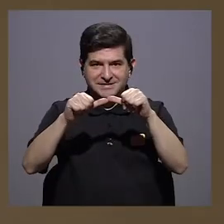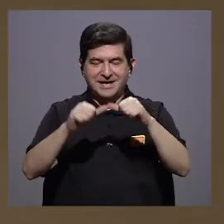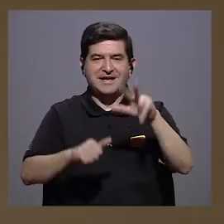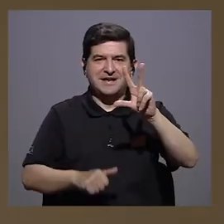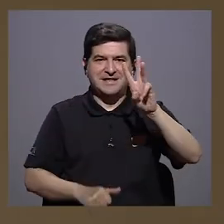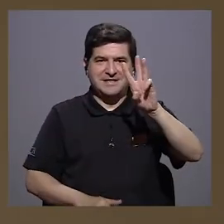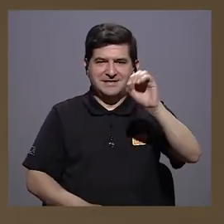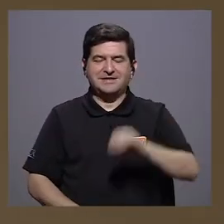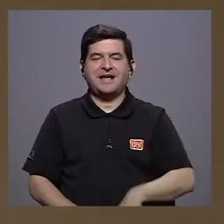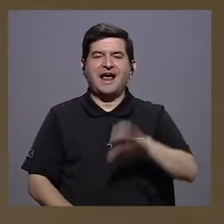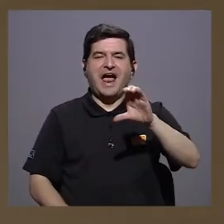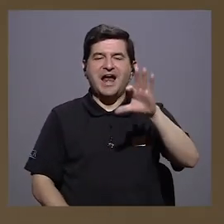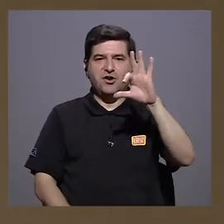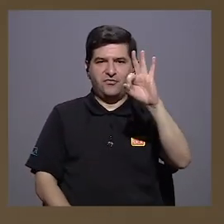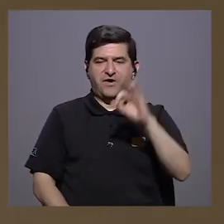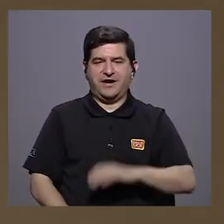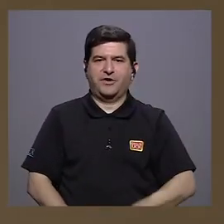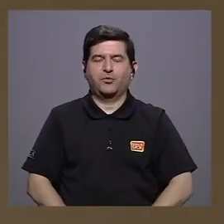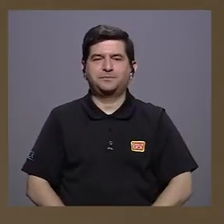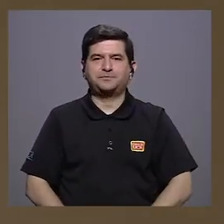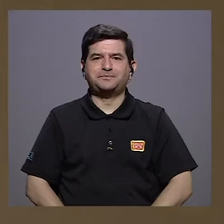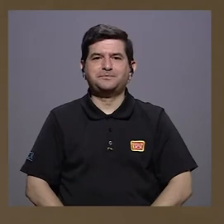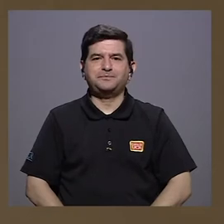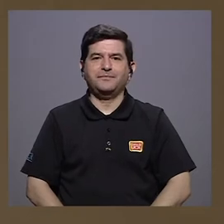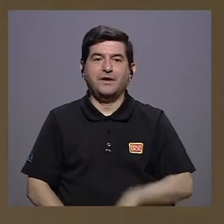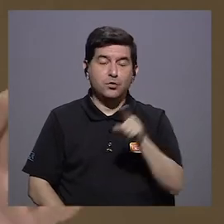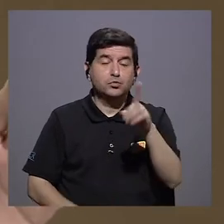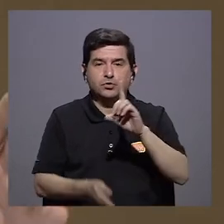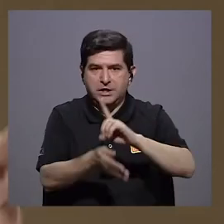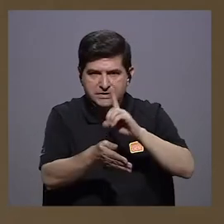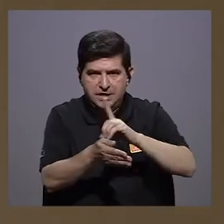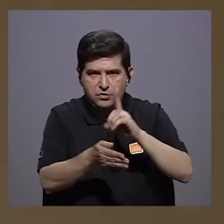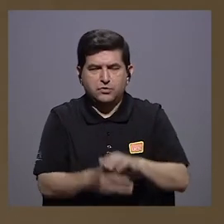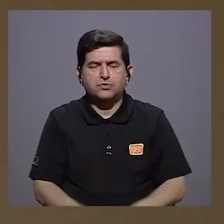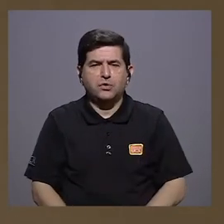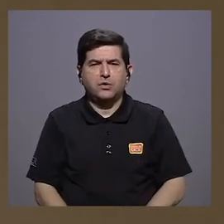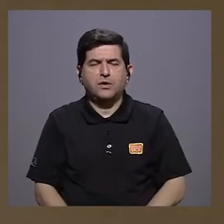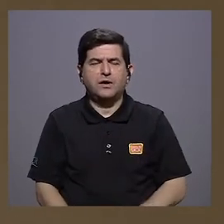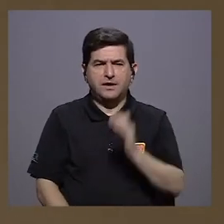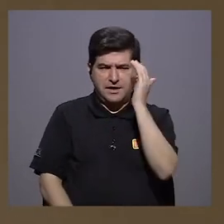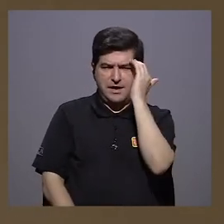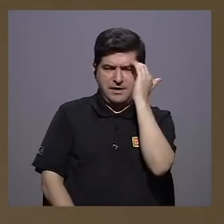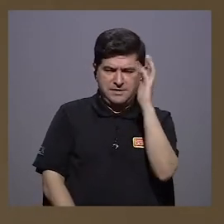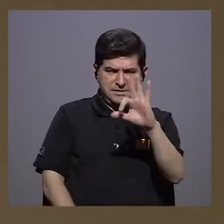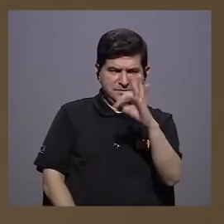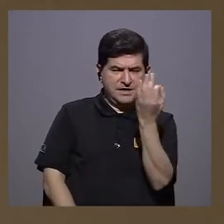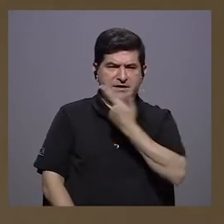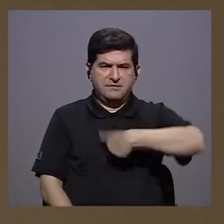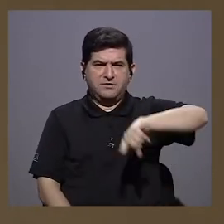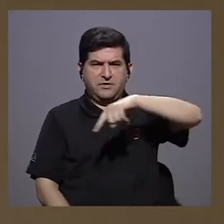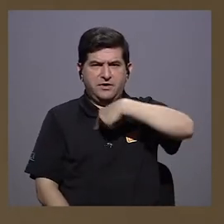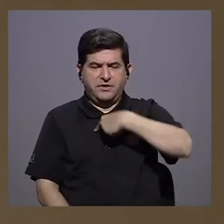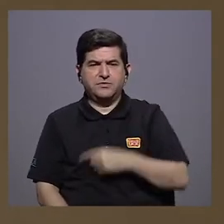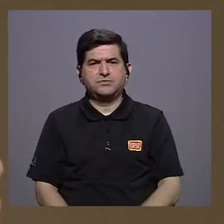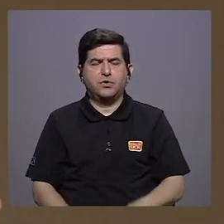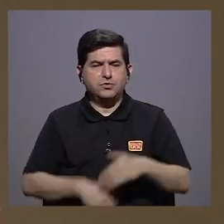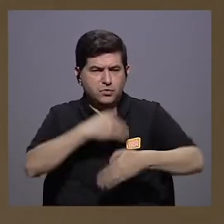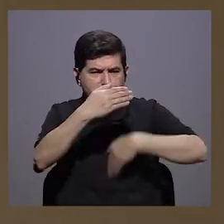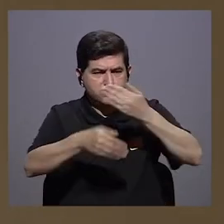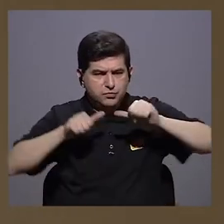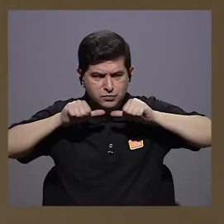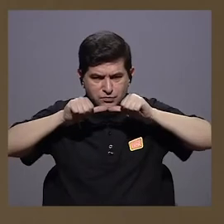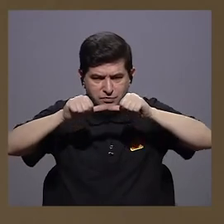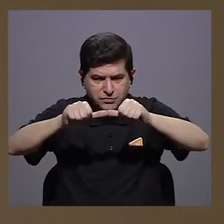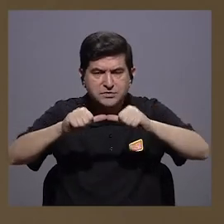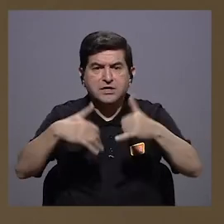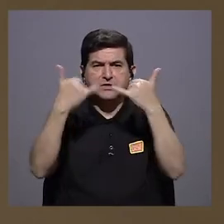Regresamos, estamos en 360 con Carlos Farron. Usted es un médico que reconoce mucho la forma en la que deberíamos de llevar una hoja de